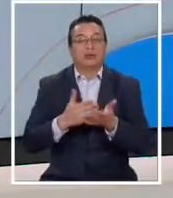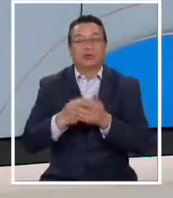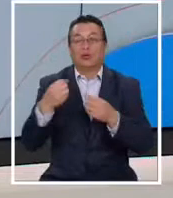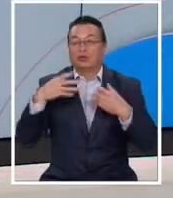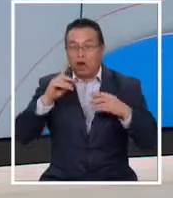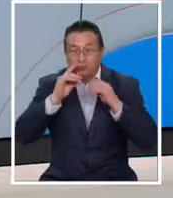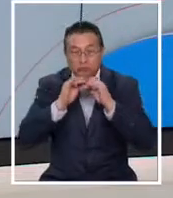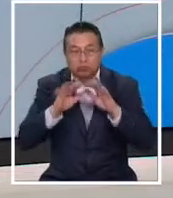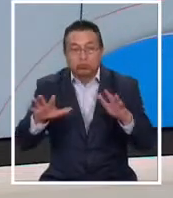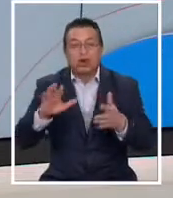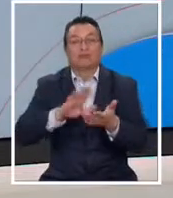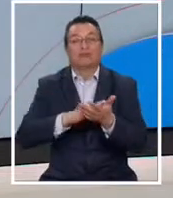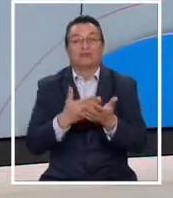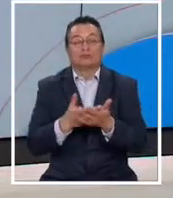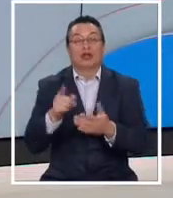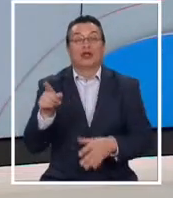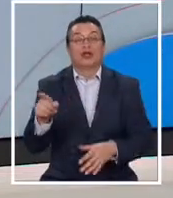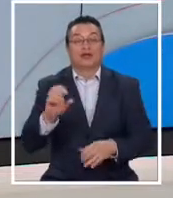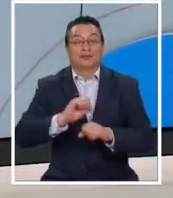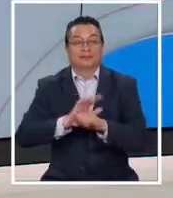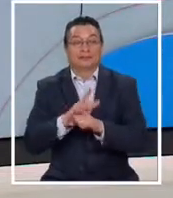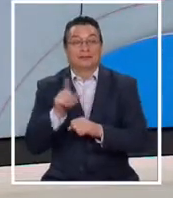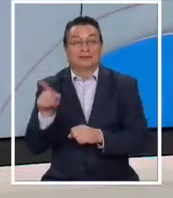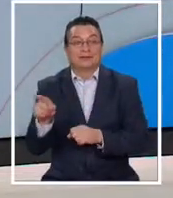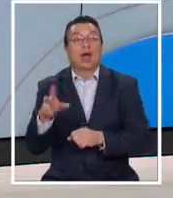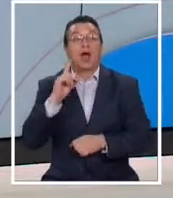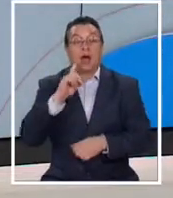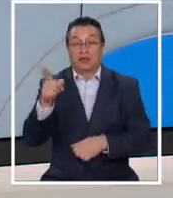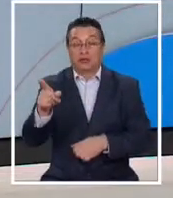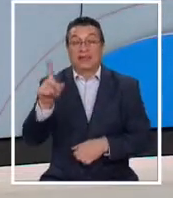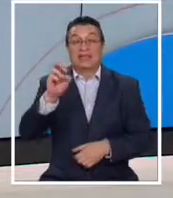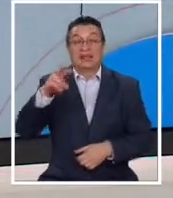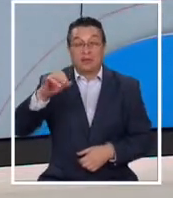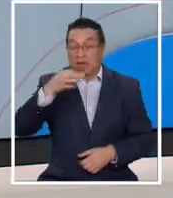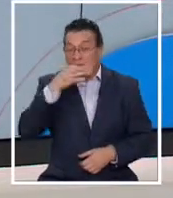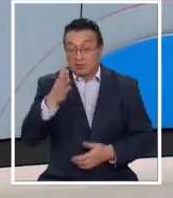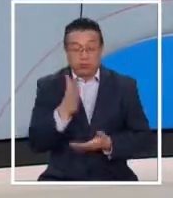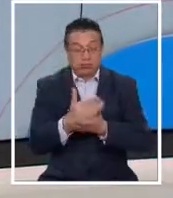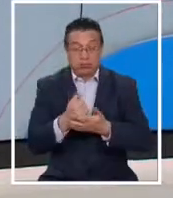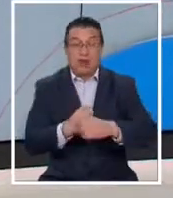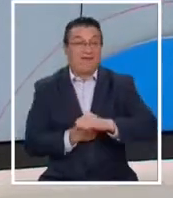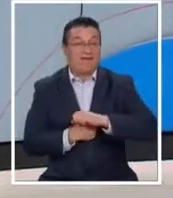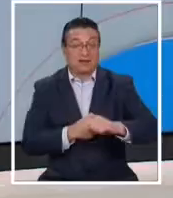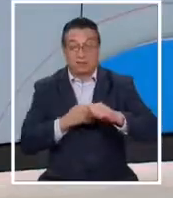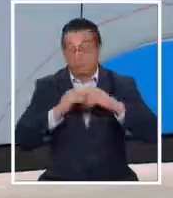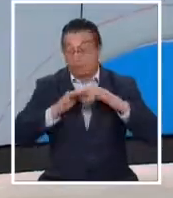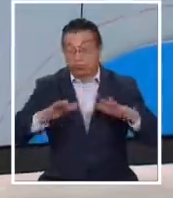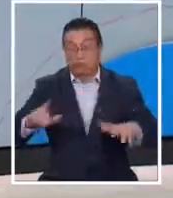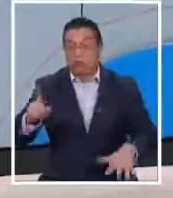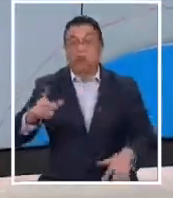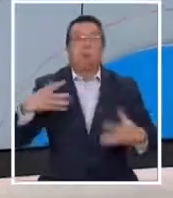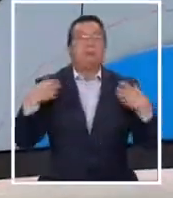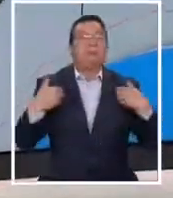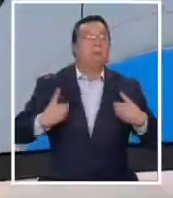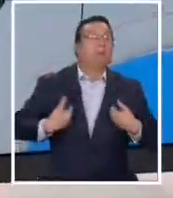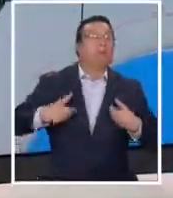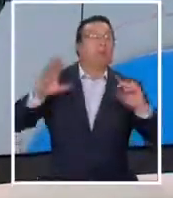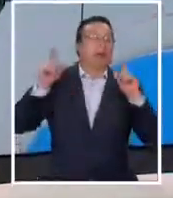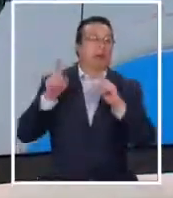coronavirus. Según la Seremia de Salud, la administración de este local no tomó las medidas necesarias para evitar la propagación de los contagios.